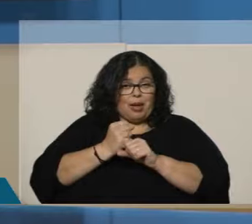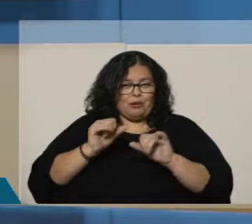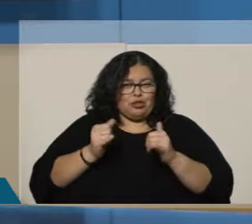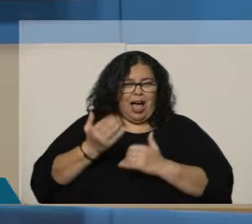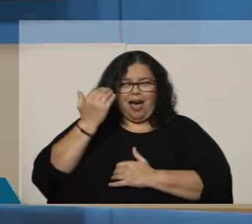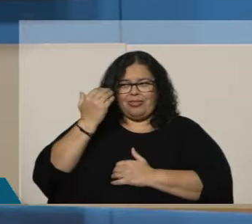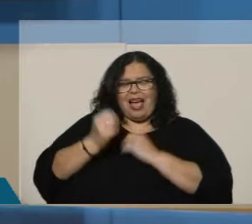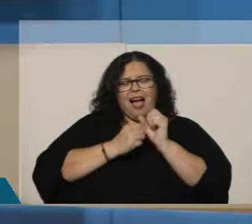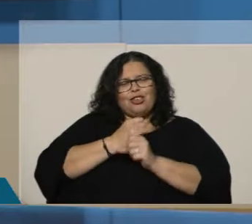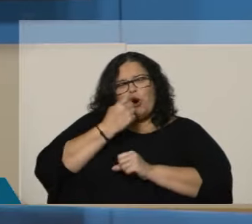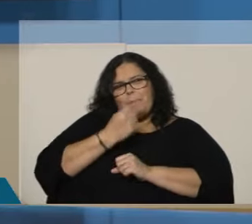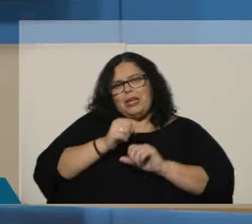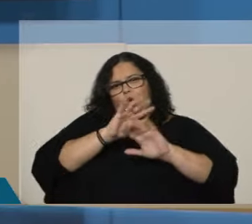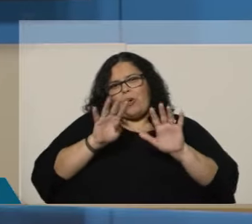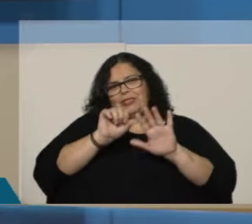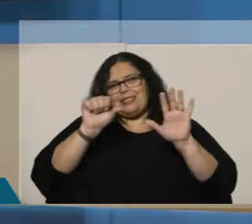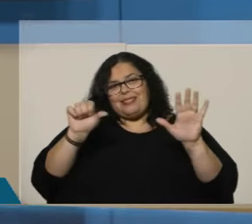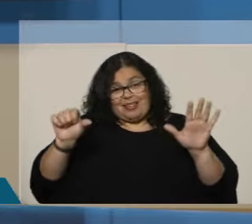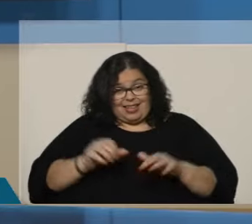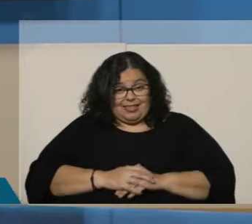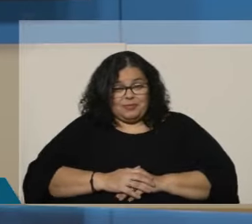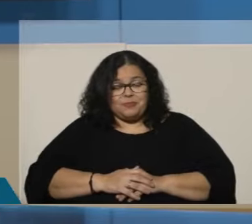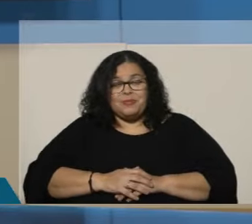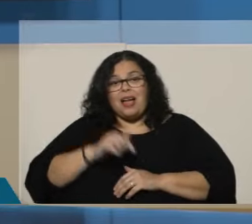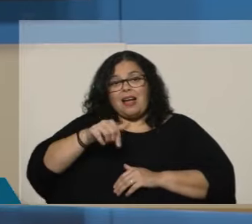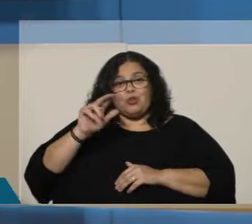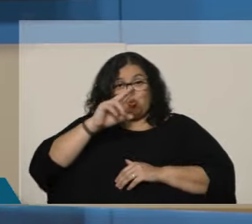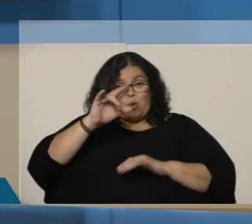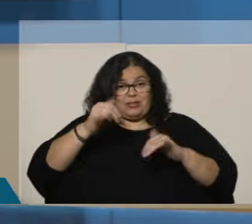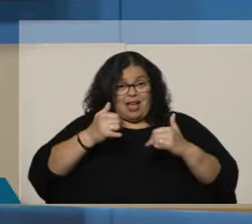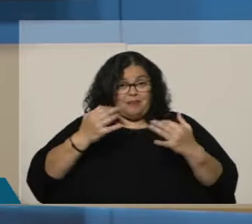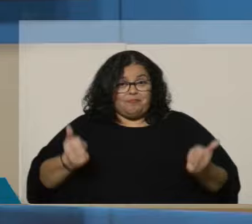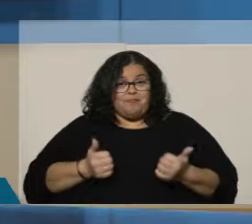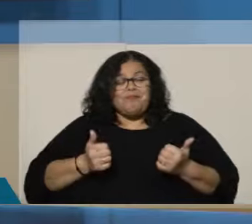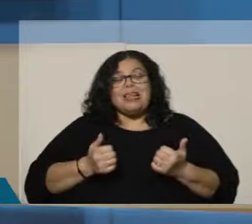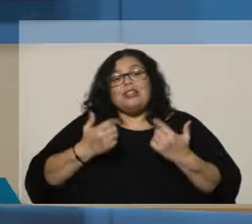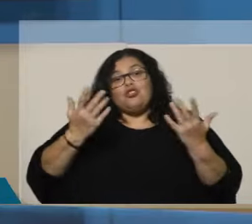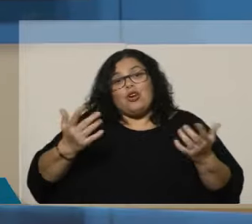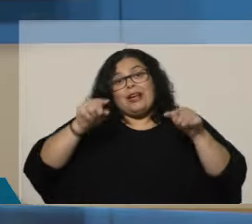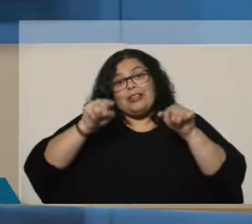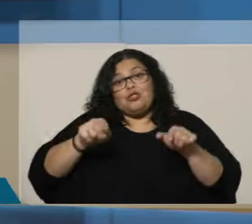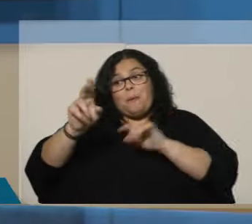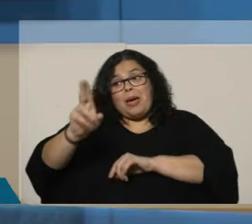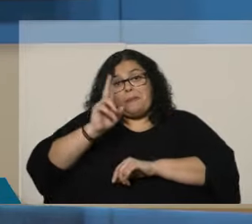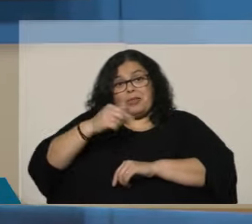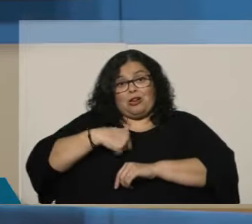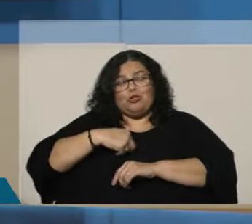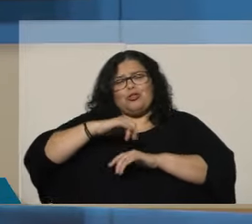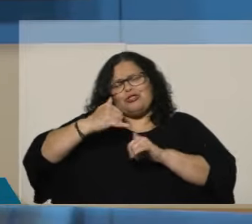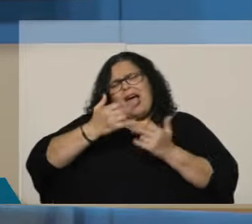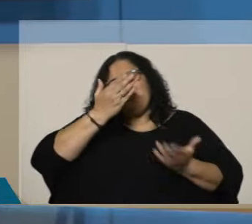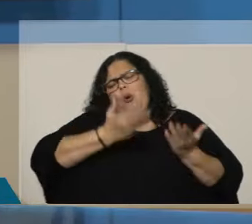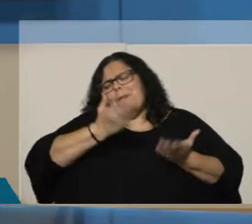1966 en Uruguay y que, por lo tanto, nos permite tener una larga serie de